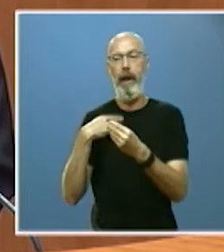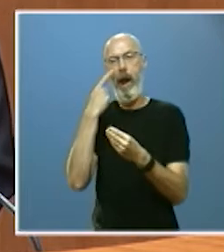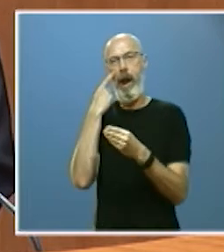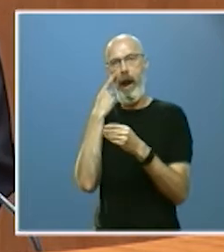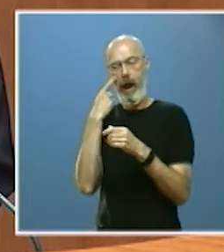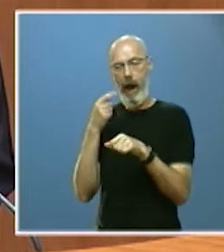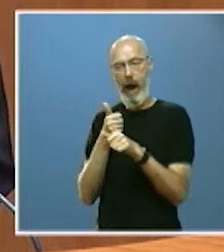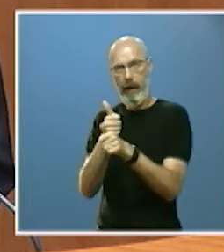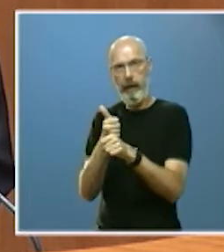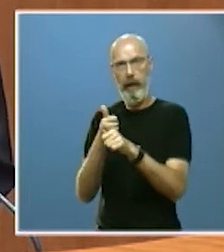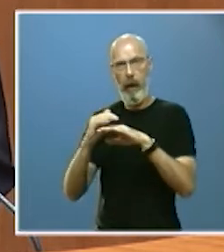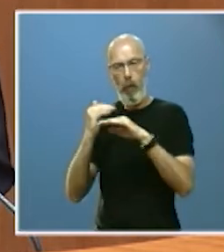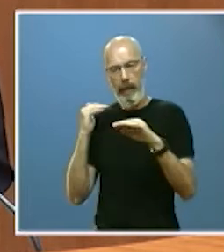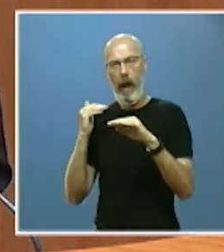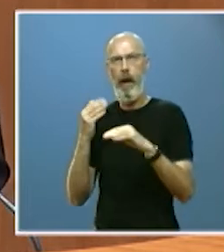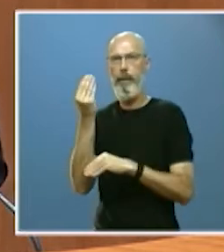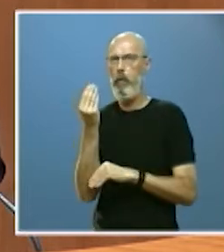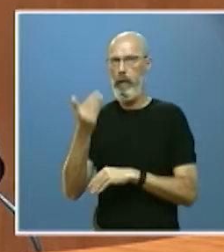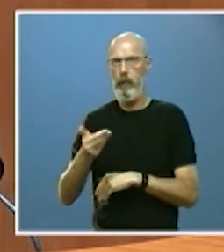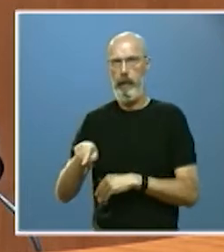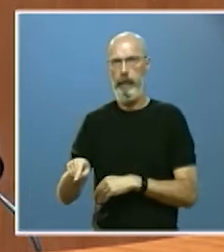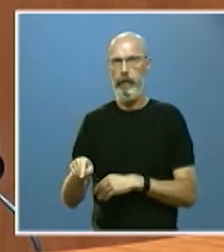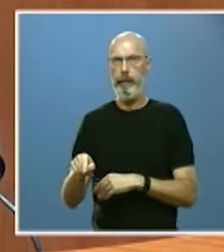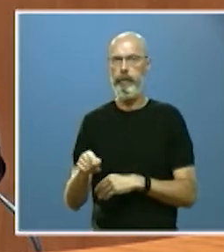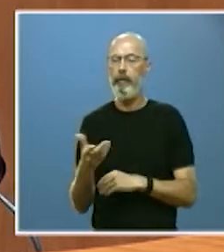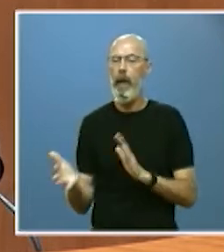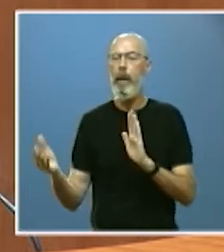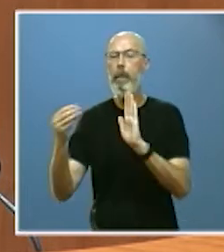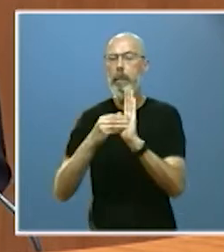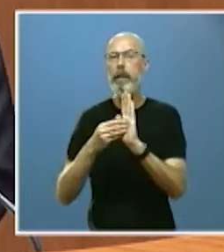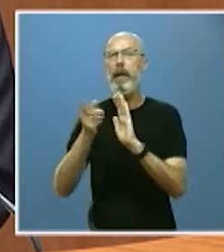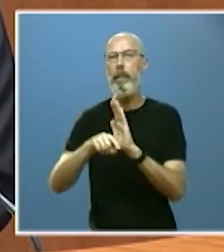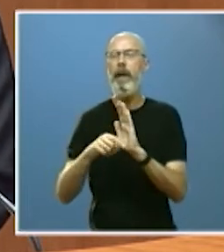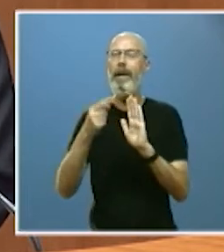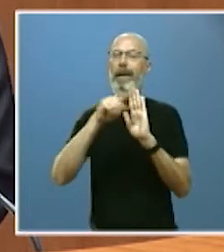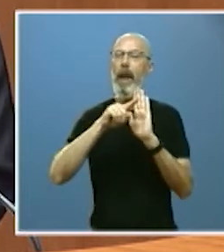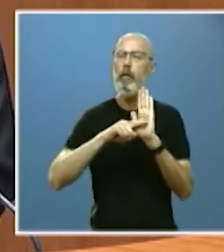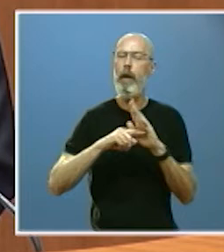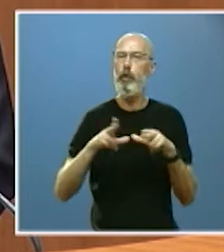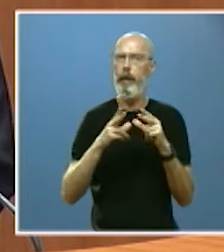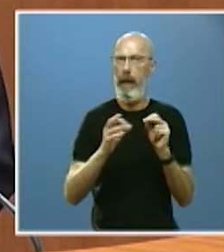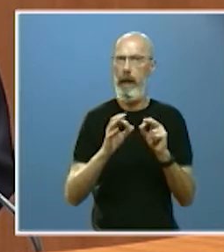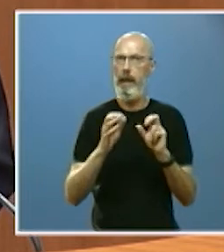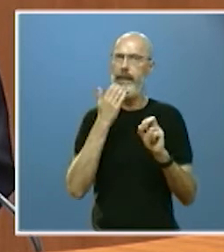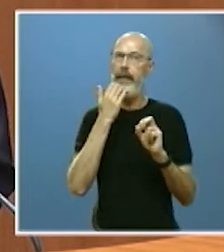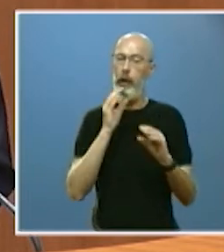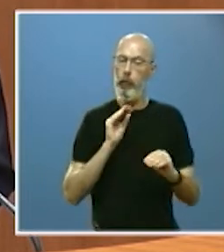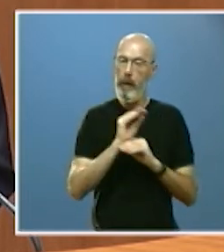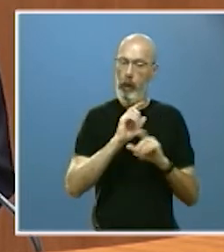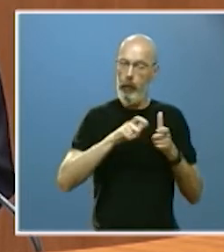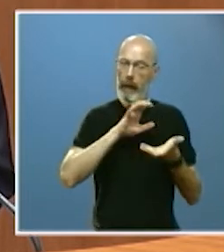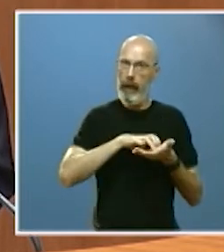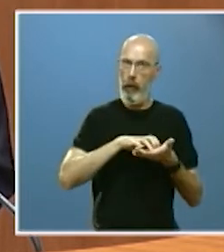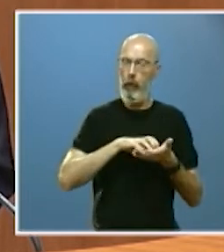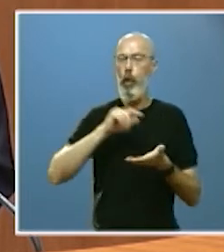además se prevé establecer cláusulas sociales en las subvenciones de la junta no sólo en sus